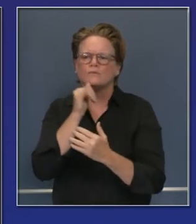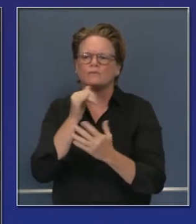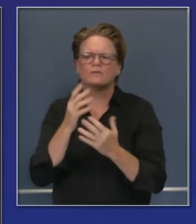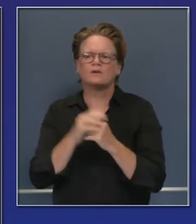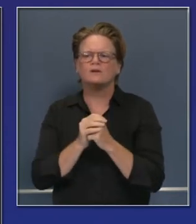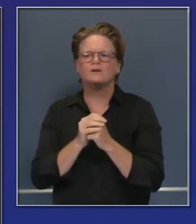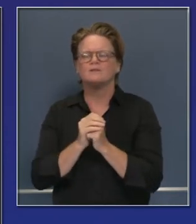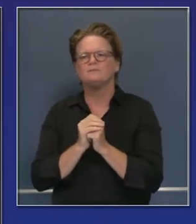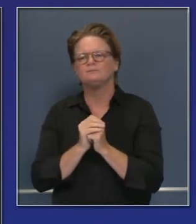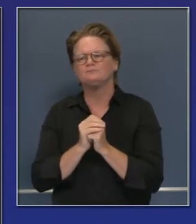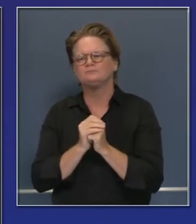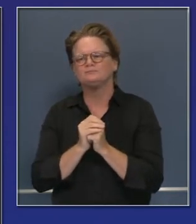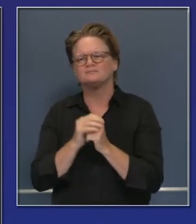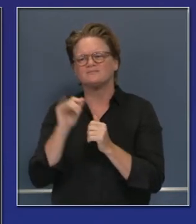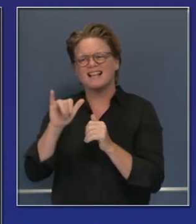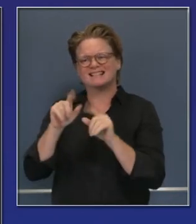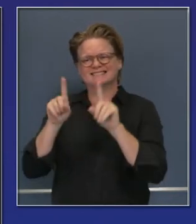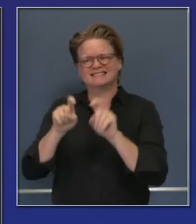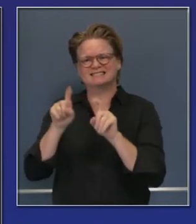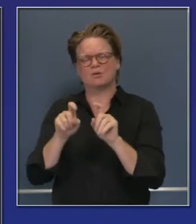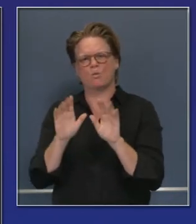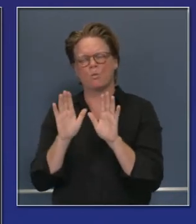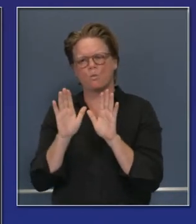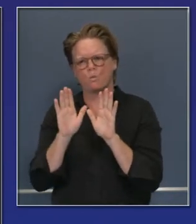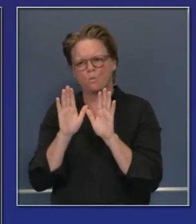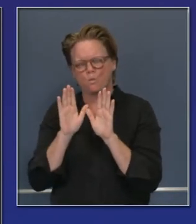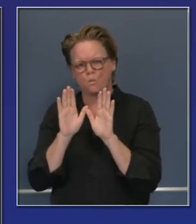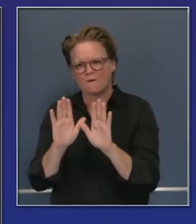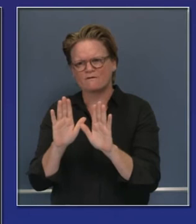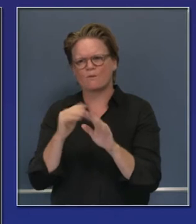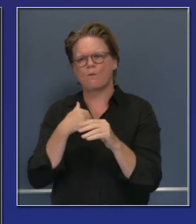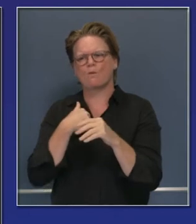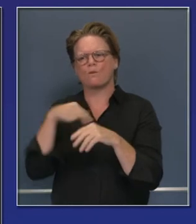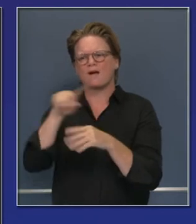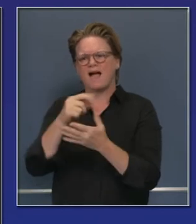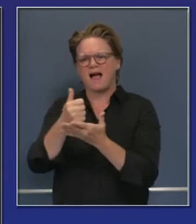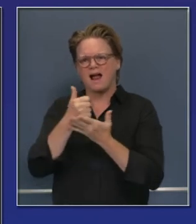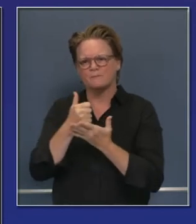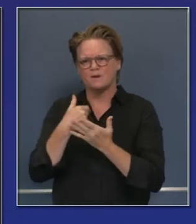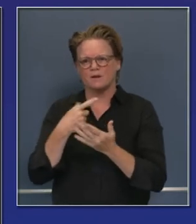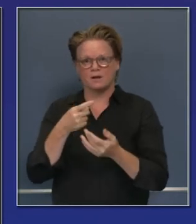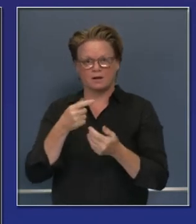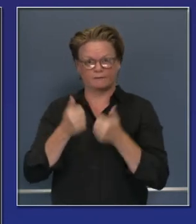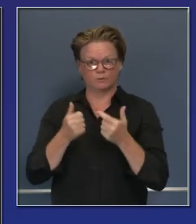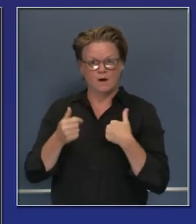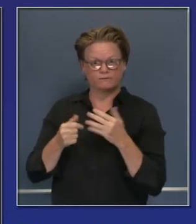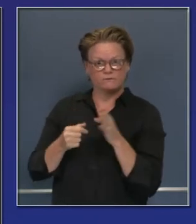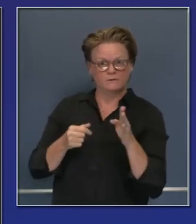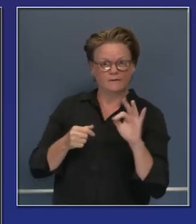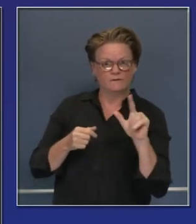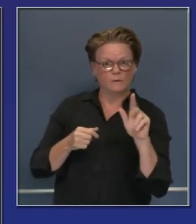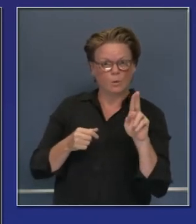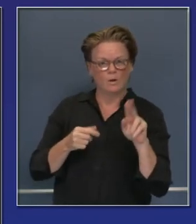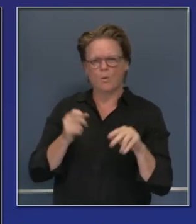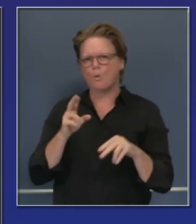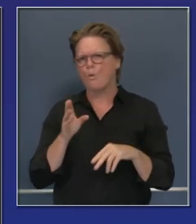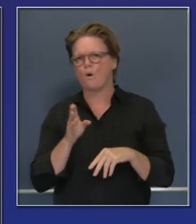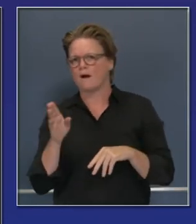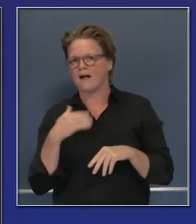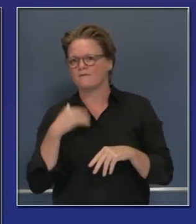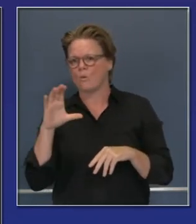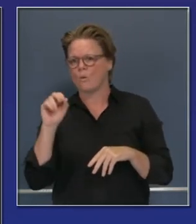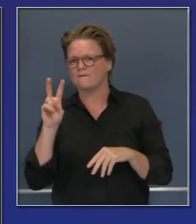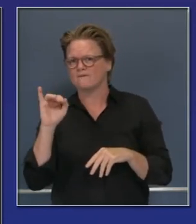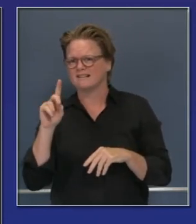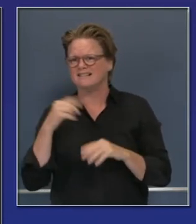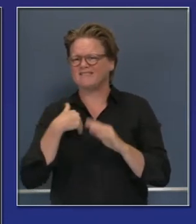más y con la misma prueba o con el mismo diagnóstico sabremos el resultado diagnóstico de las dos enfermedades al mismo